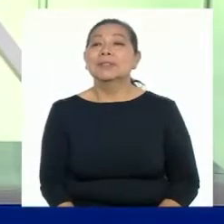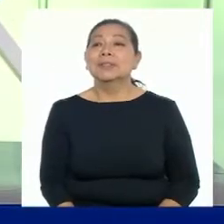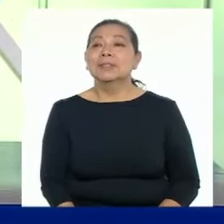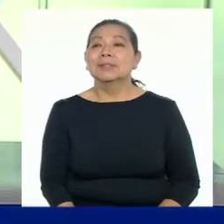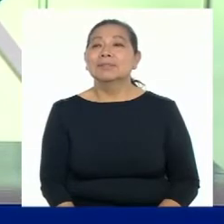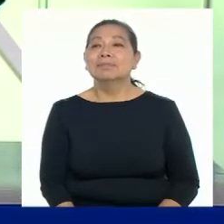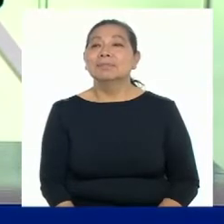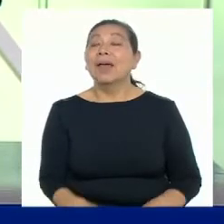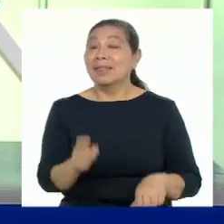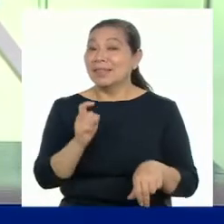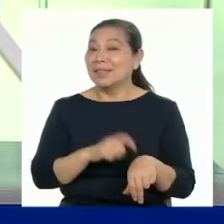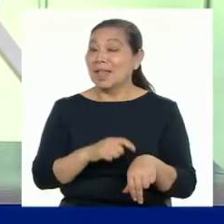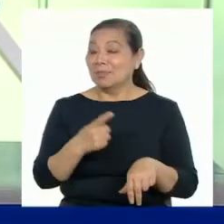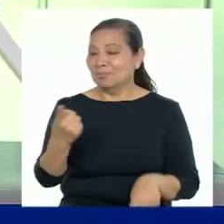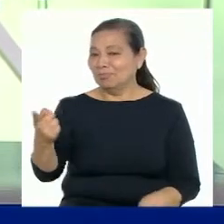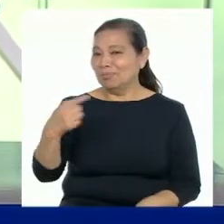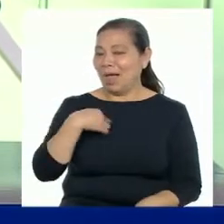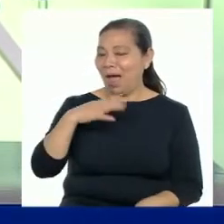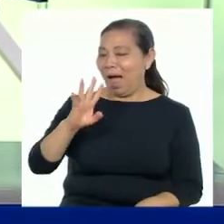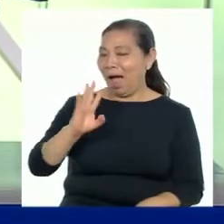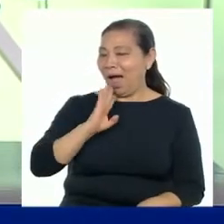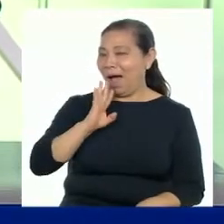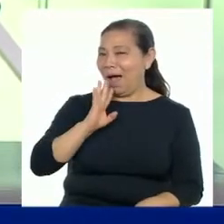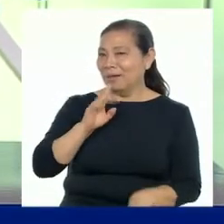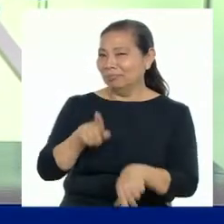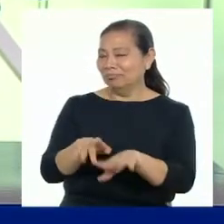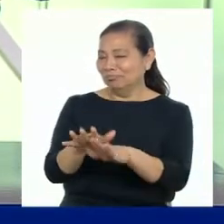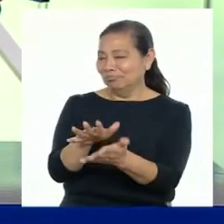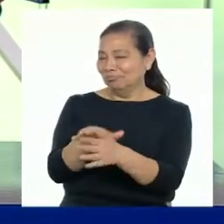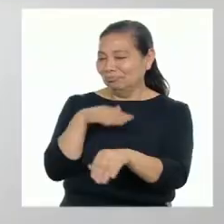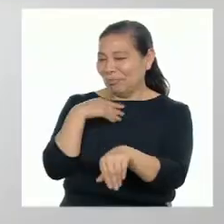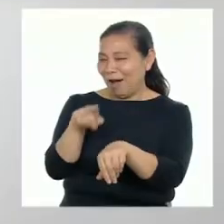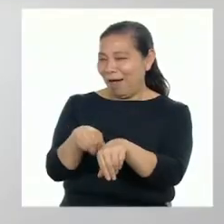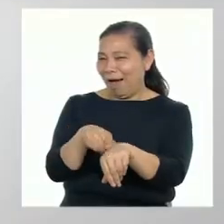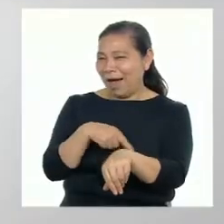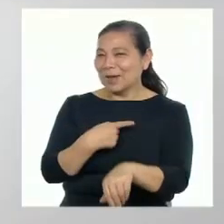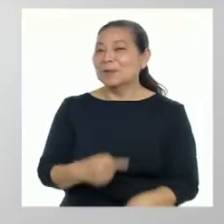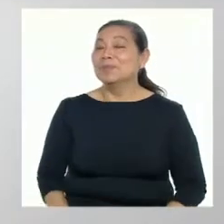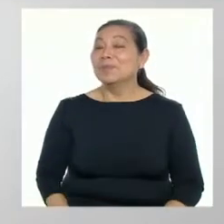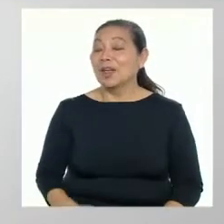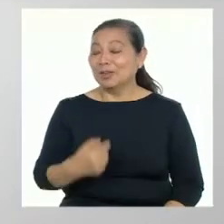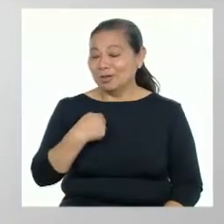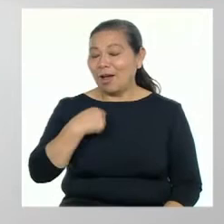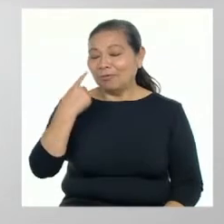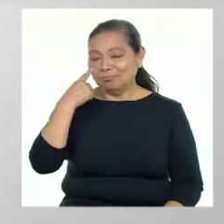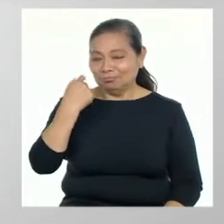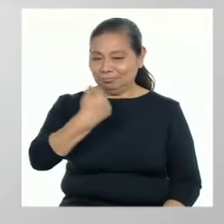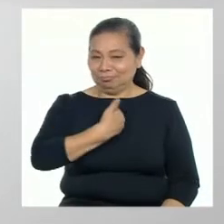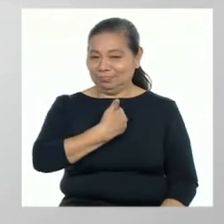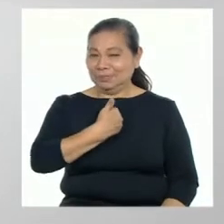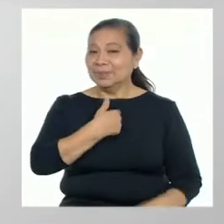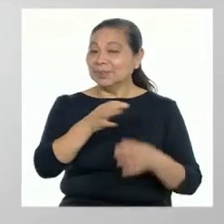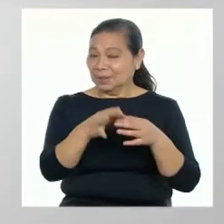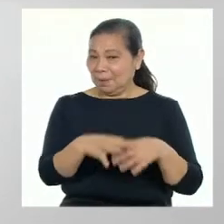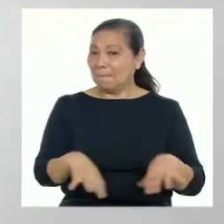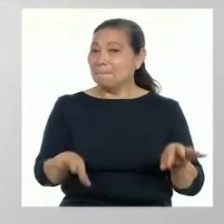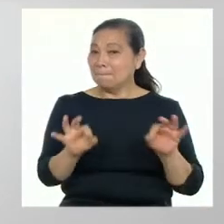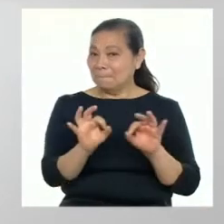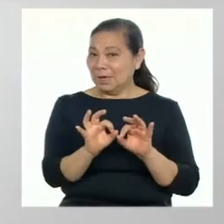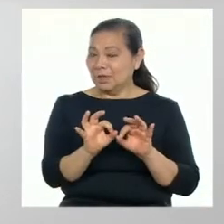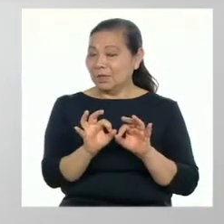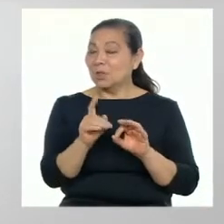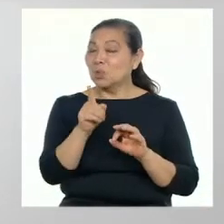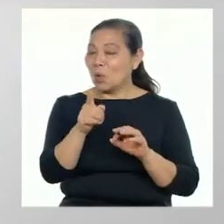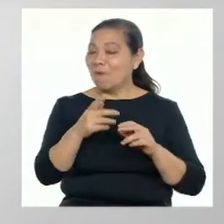Es momento de que tú y yo charlemos largo y tendido. El autoconocimiento es importante para la